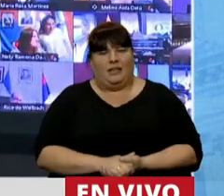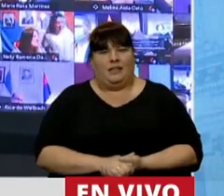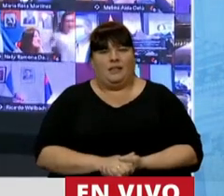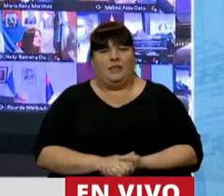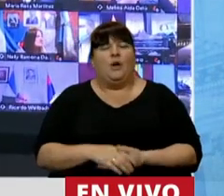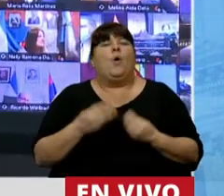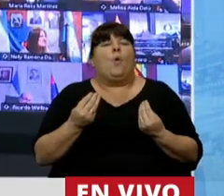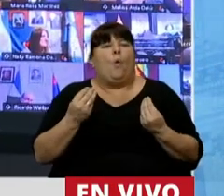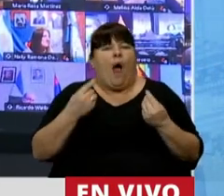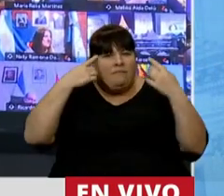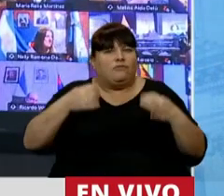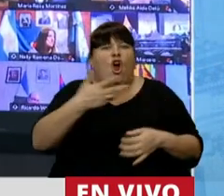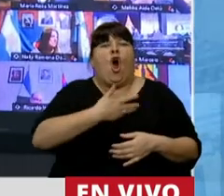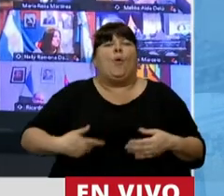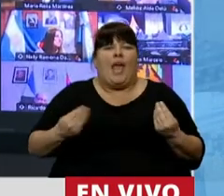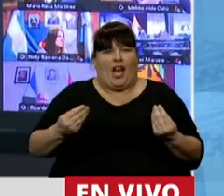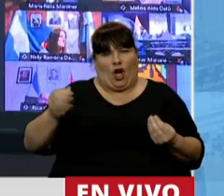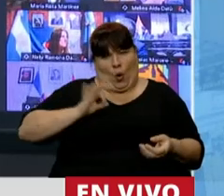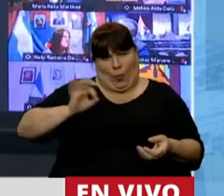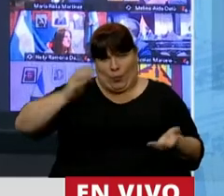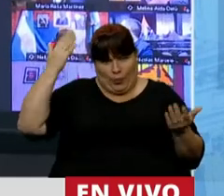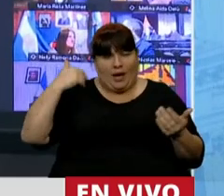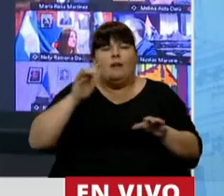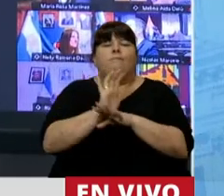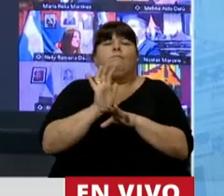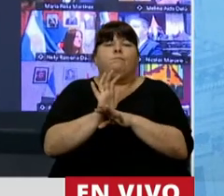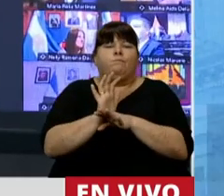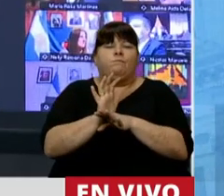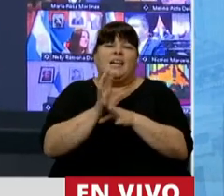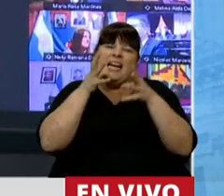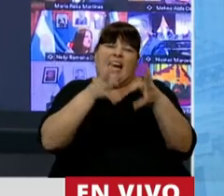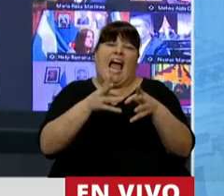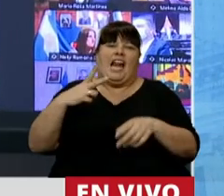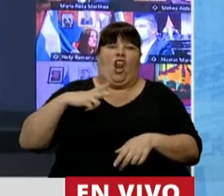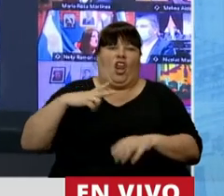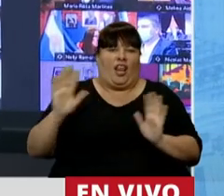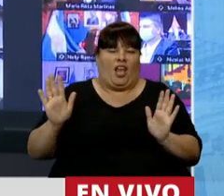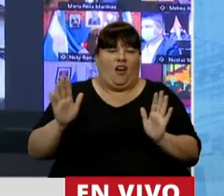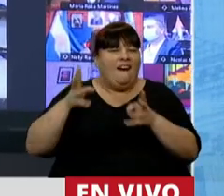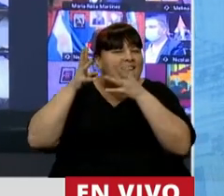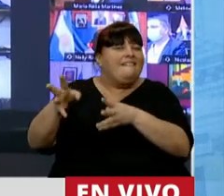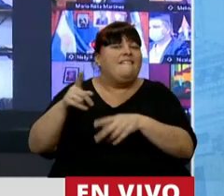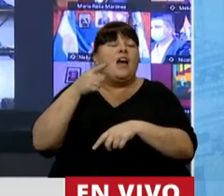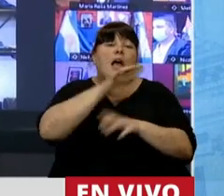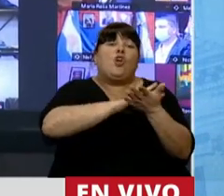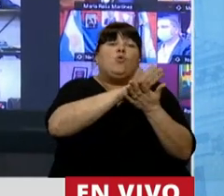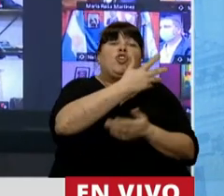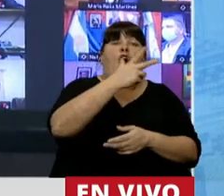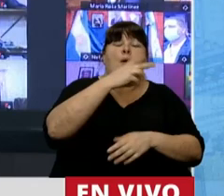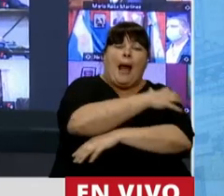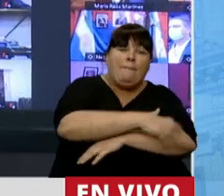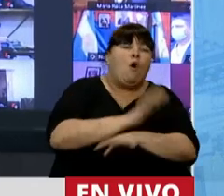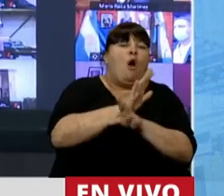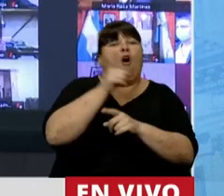¿Cuál es la lógica de este gobierno? Es muy vieja, se llama combatiendo al capital. Combatir la pobreza para